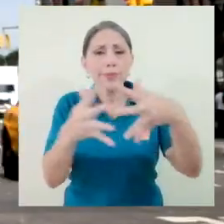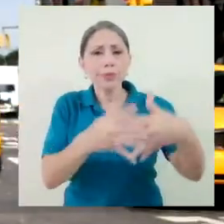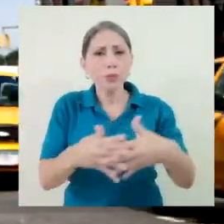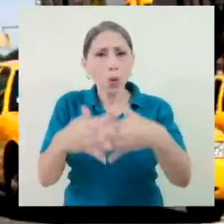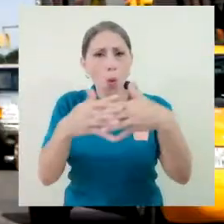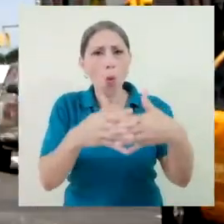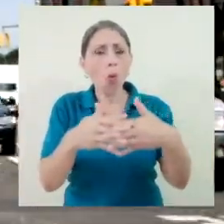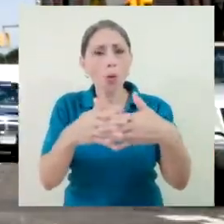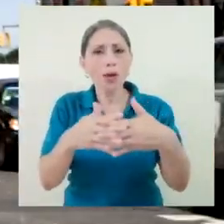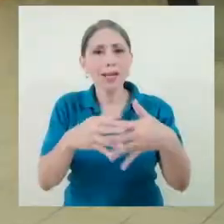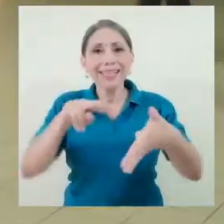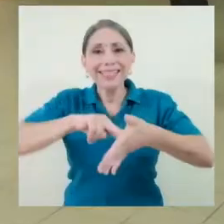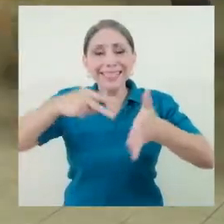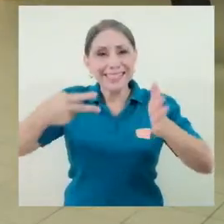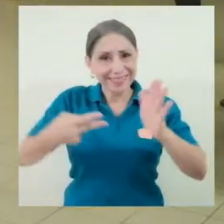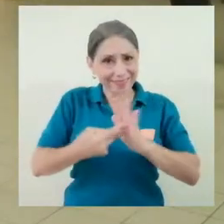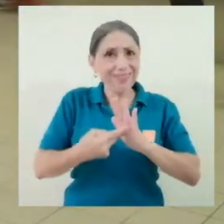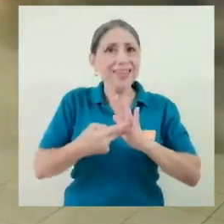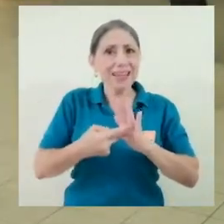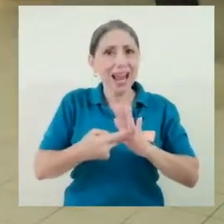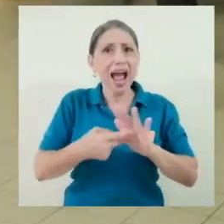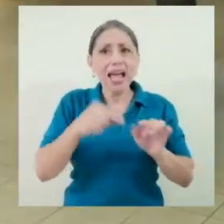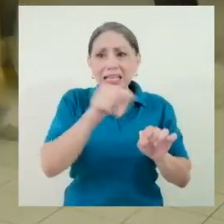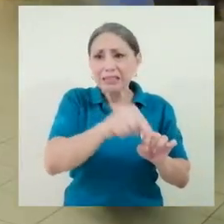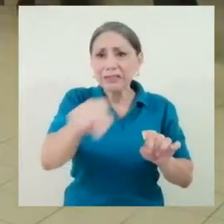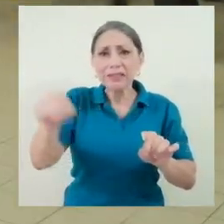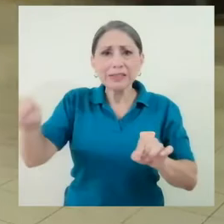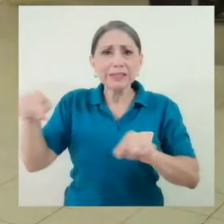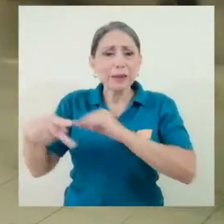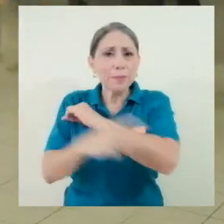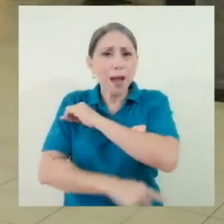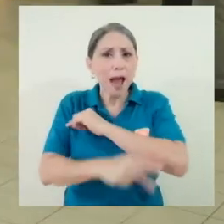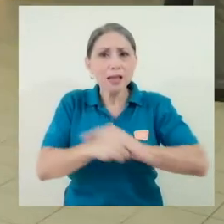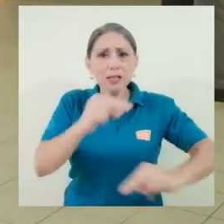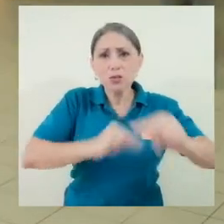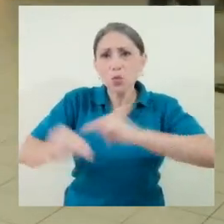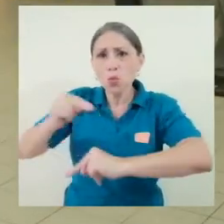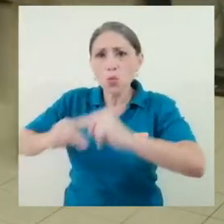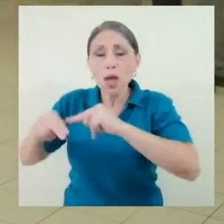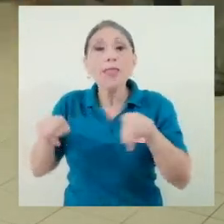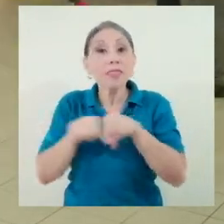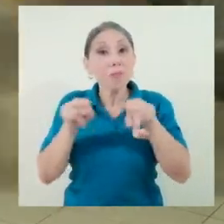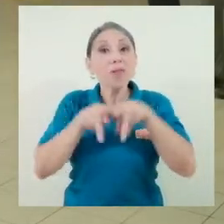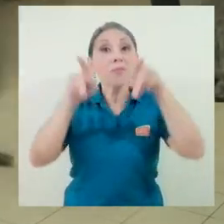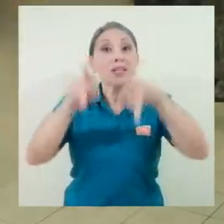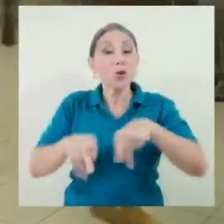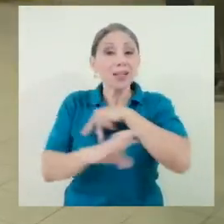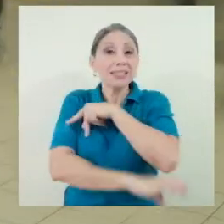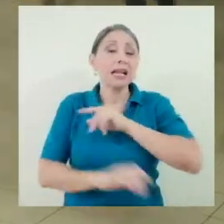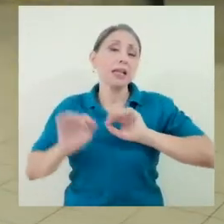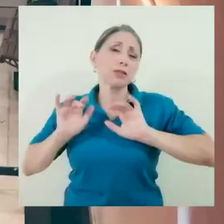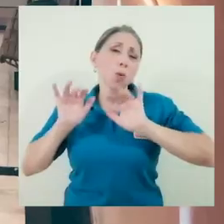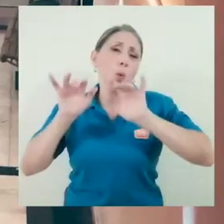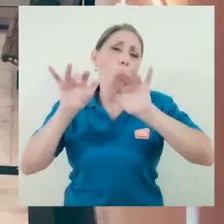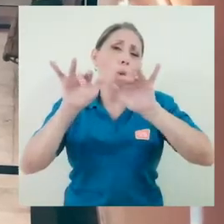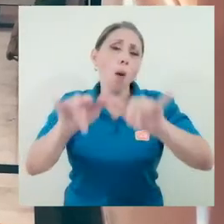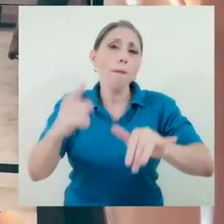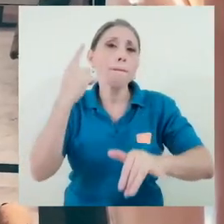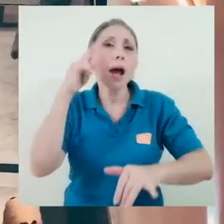ha seguido esos canales de comercialización y de migración humana que también buscan a través de los mercados de trabajo